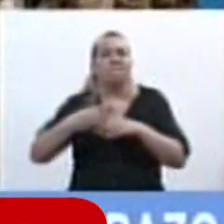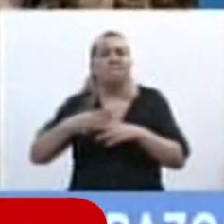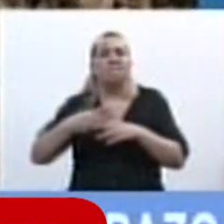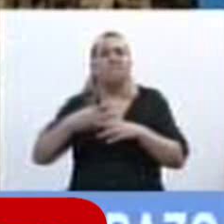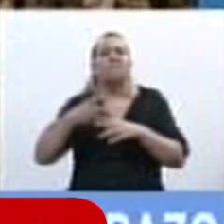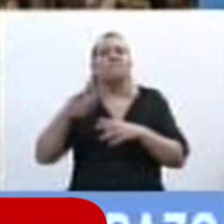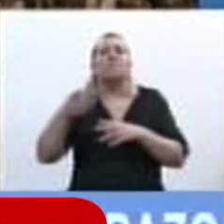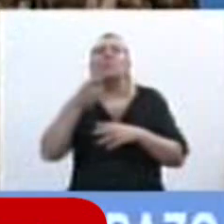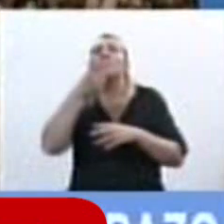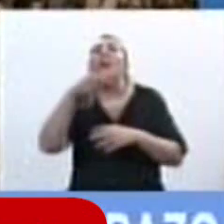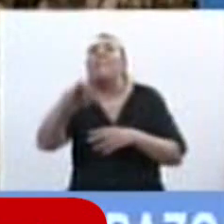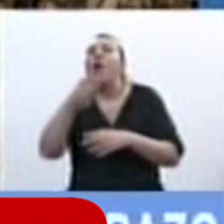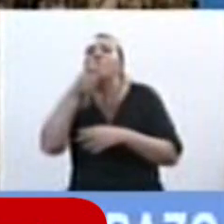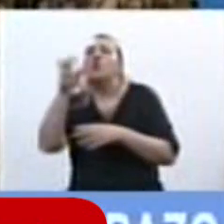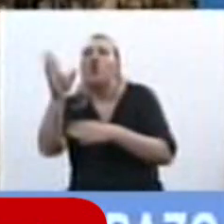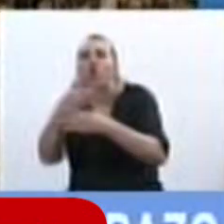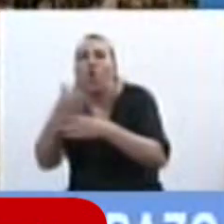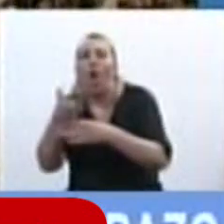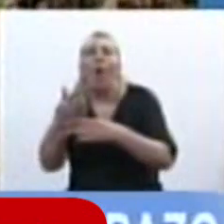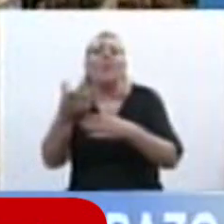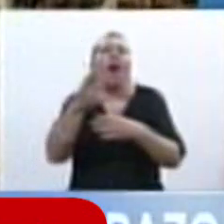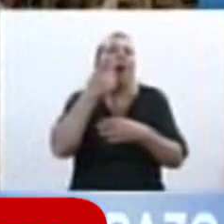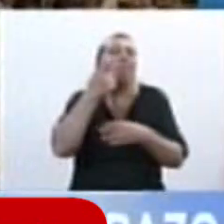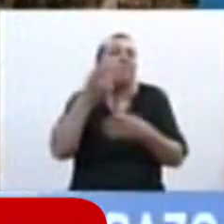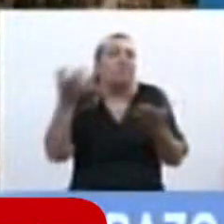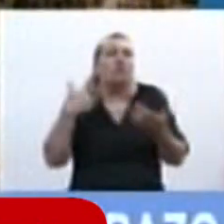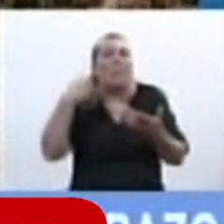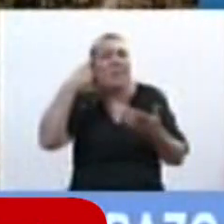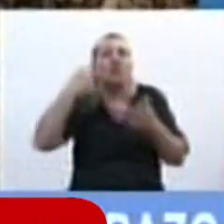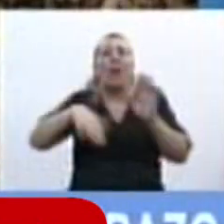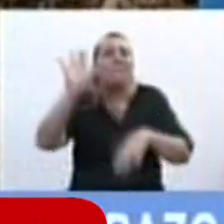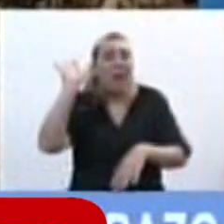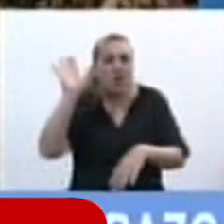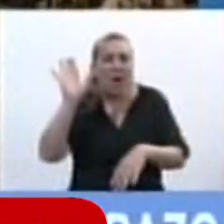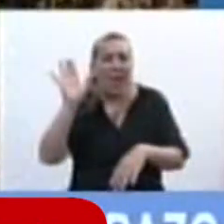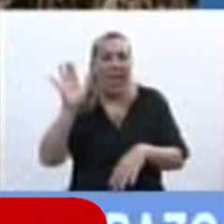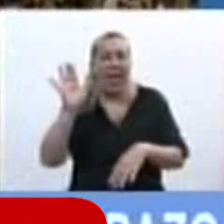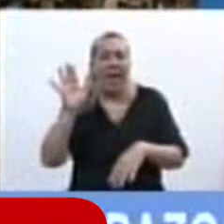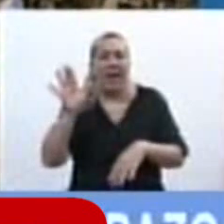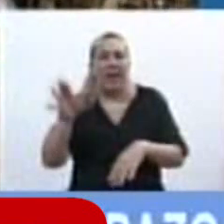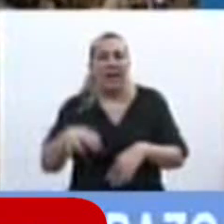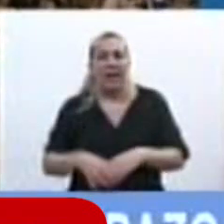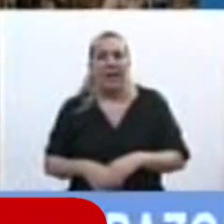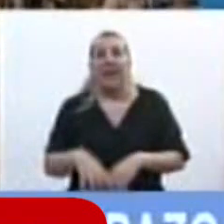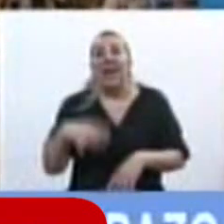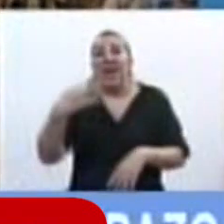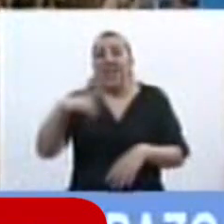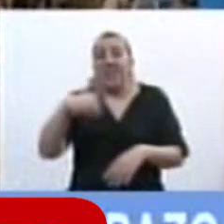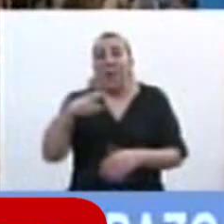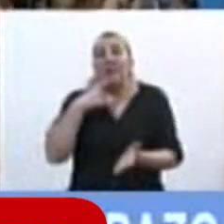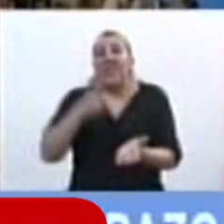porque en definitiva yo creo que también que en la gran mayoría de las veces que se tiene que tomar esta decisión